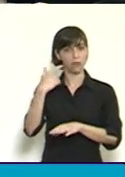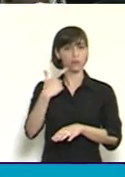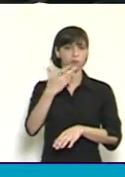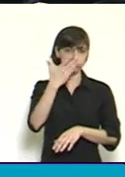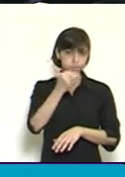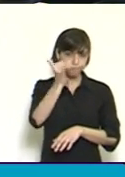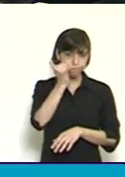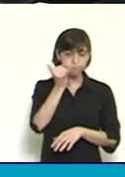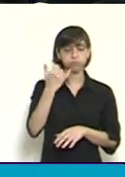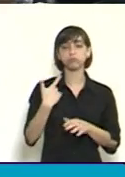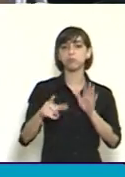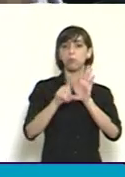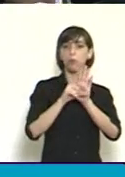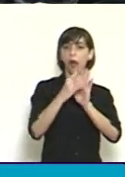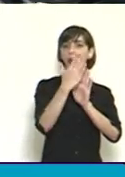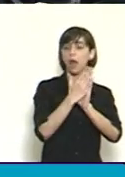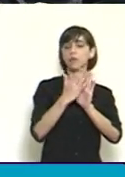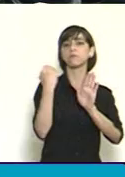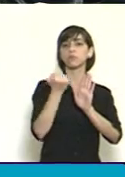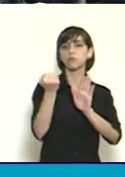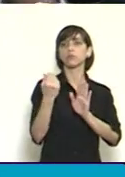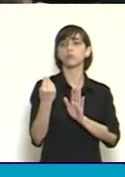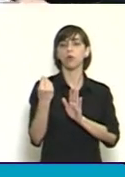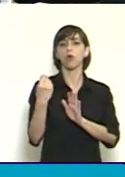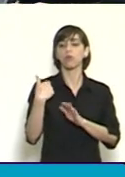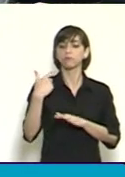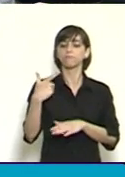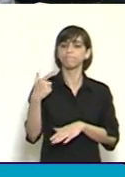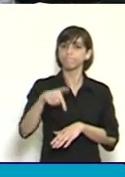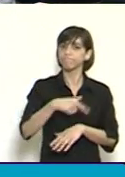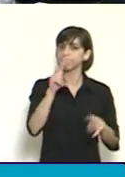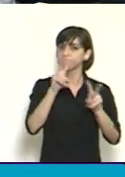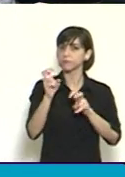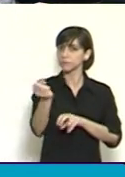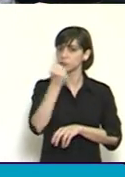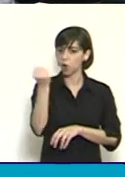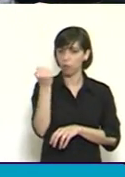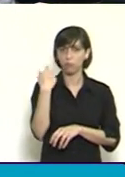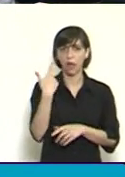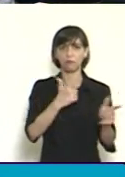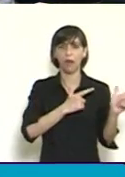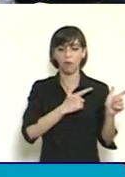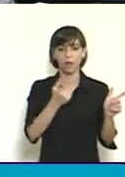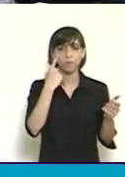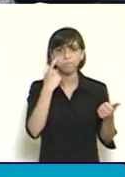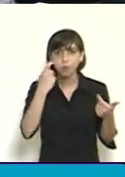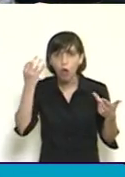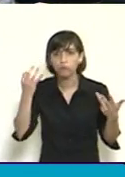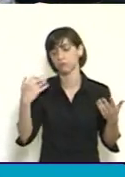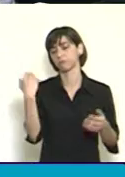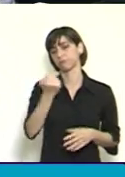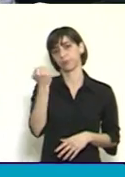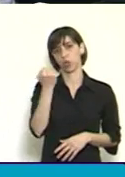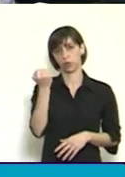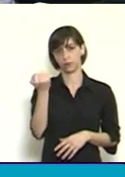fundamentalmente recobrar estatalidad en un tema tan importante como es el control de armas. El sistema del